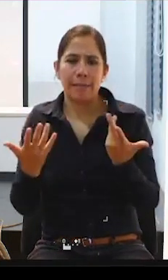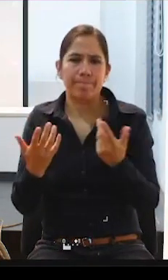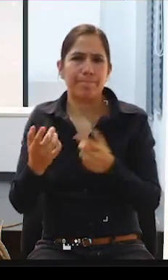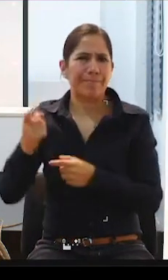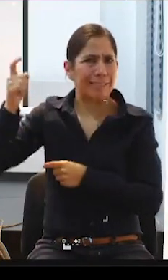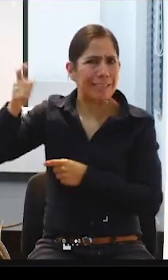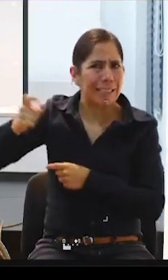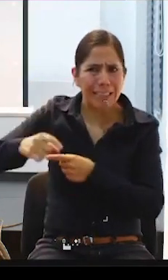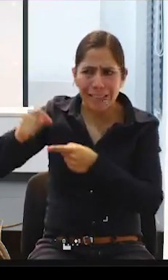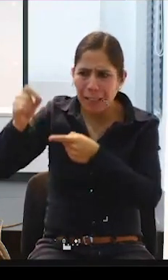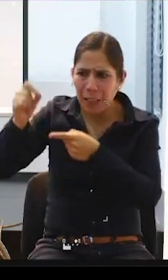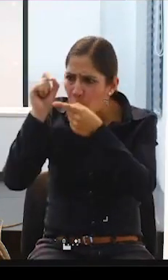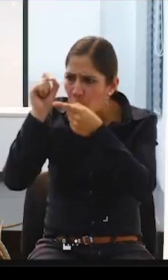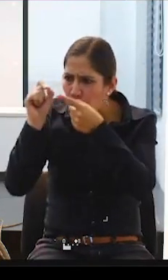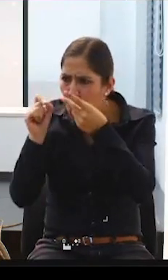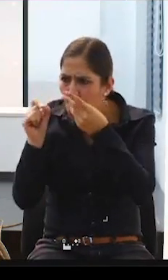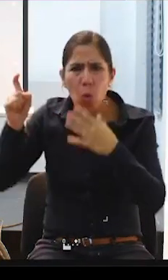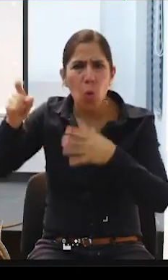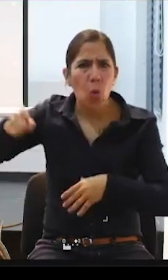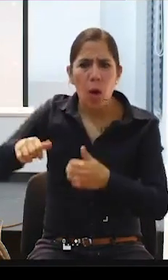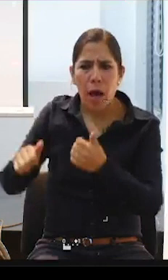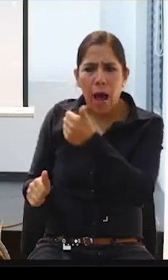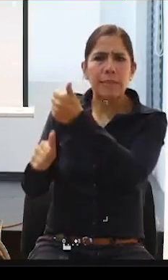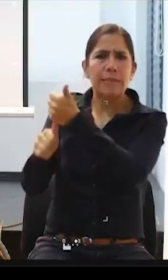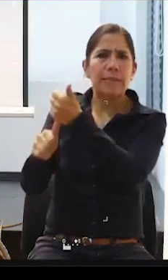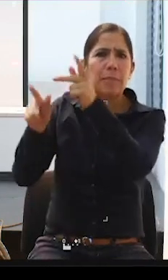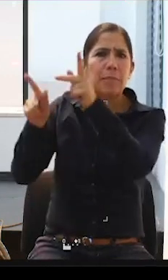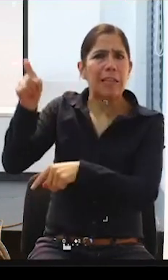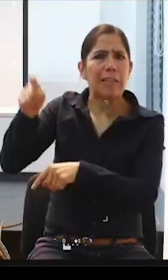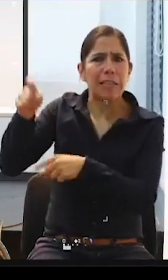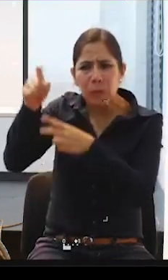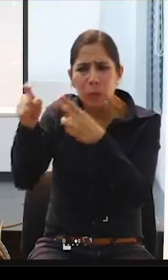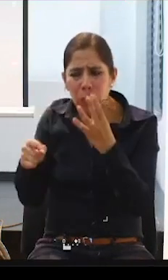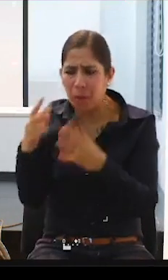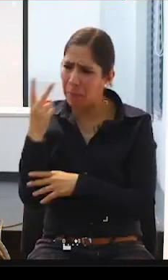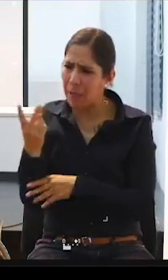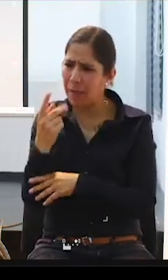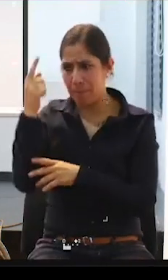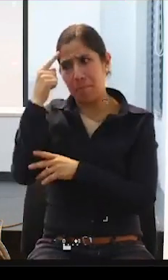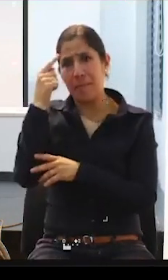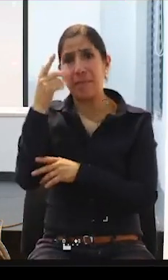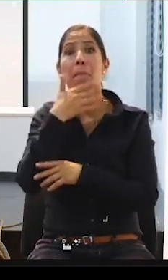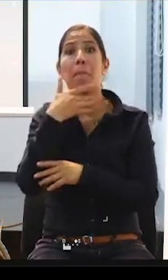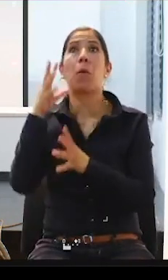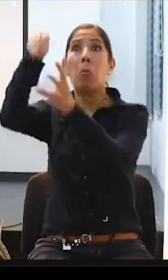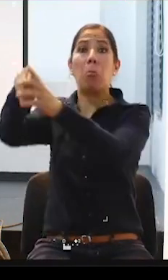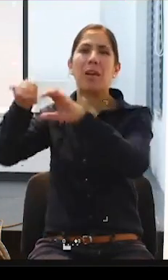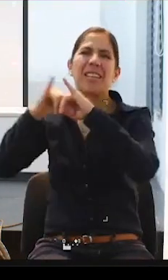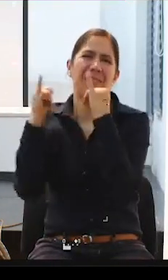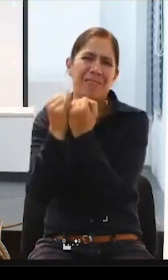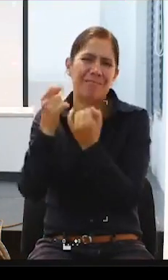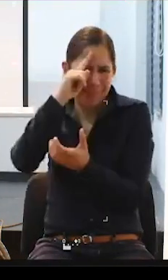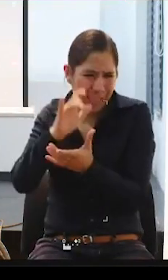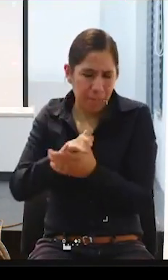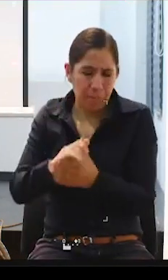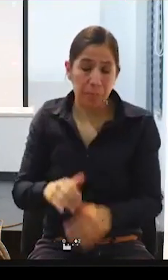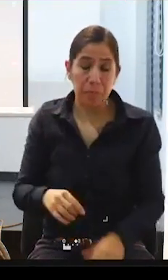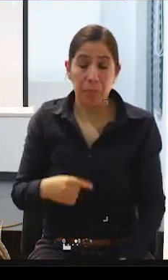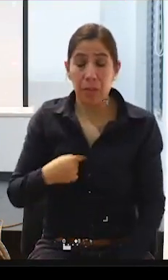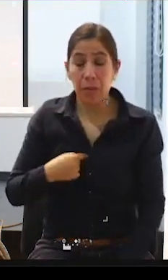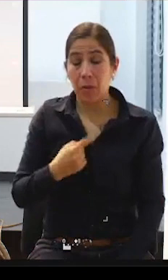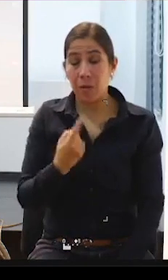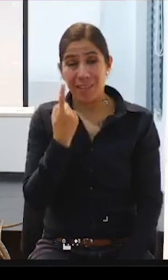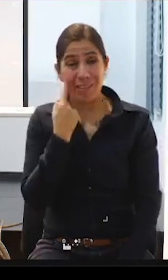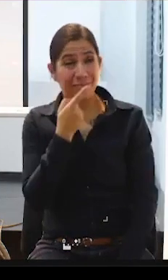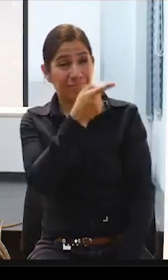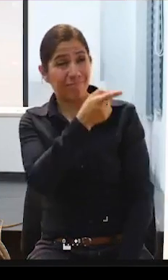requerimientos en cuanto a la asistencia personal. Entonces, me gustaría empezar con un punto que la verdad es que a mí